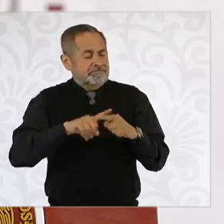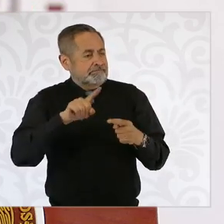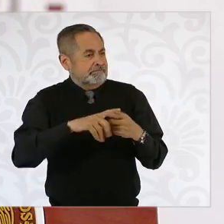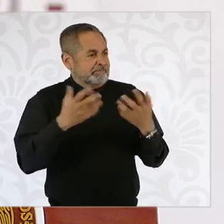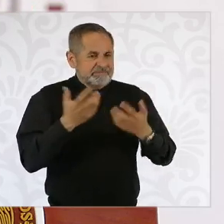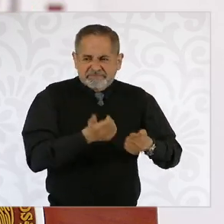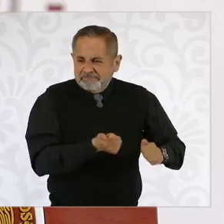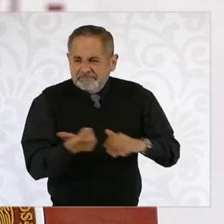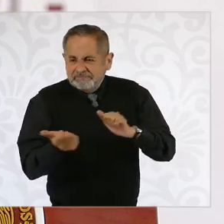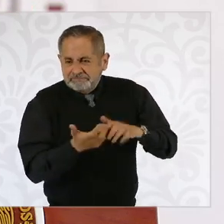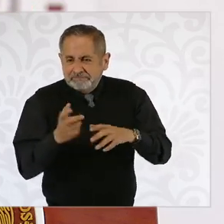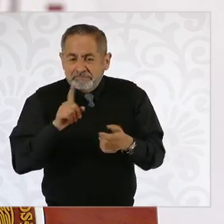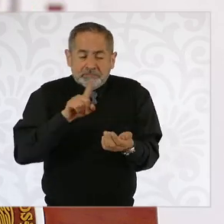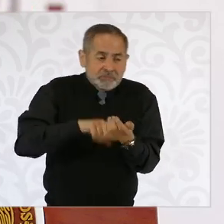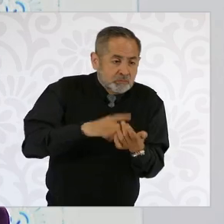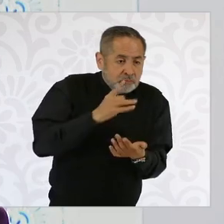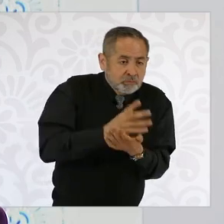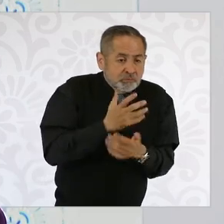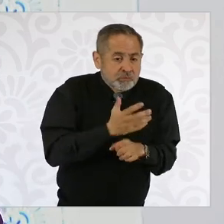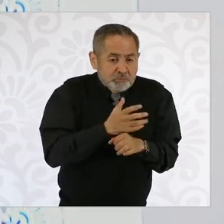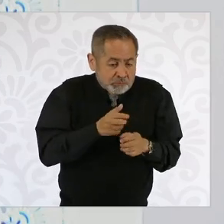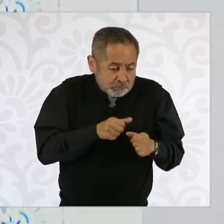Unidos se produzca en Estados Unidos,